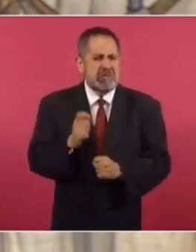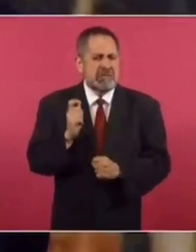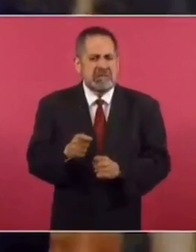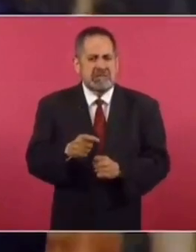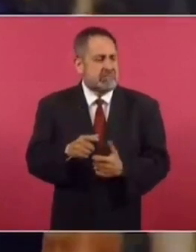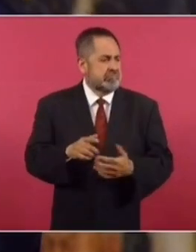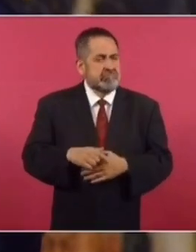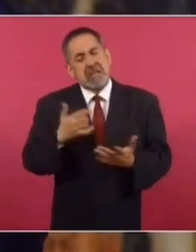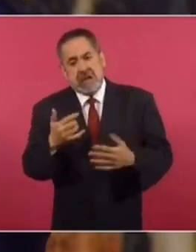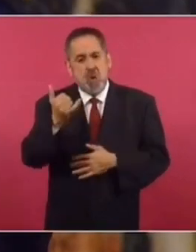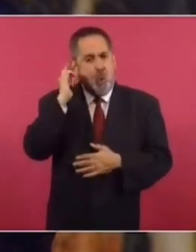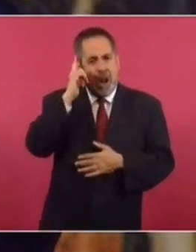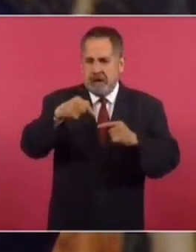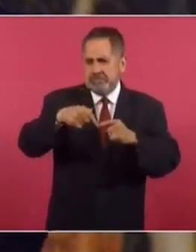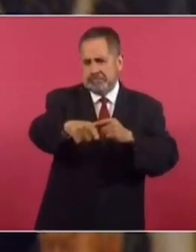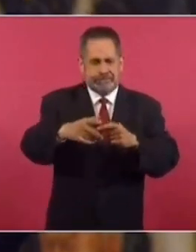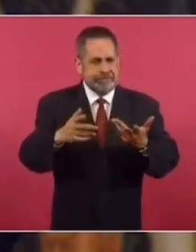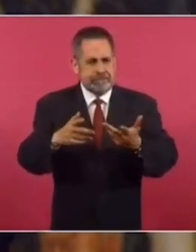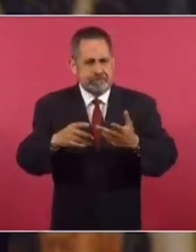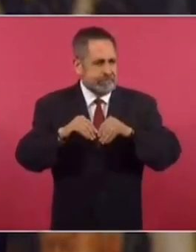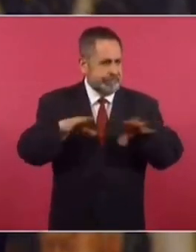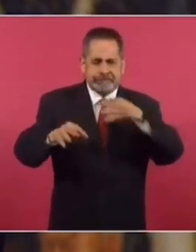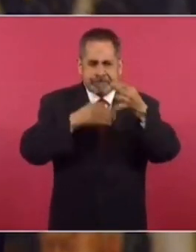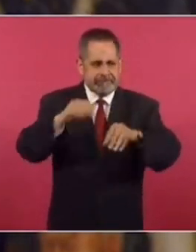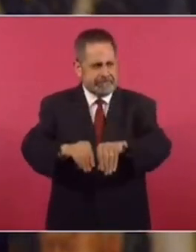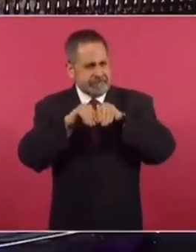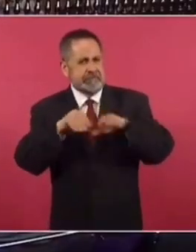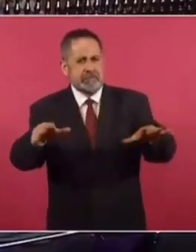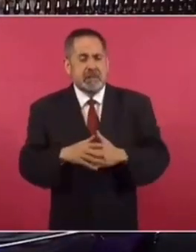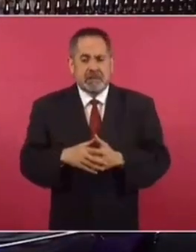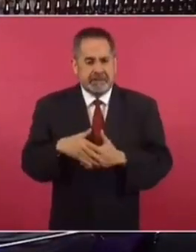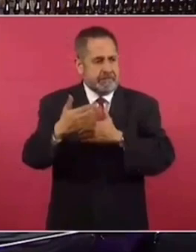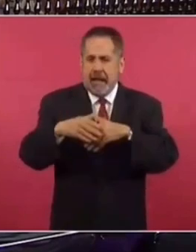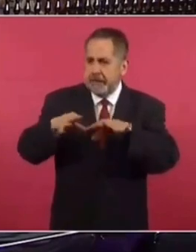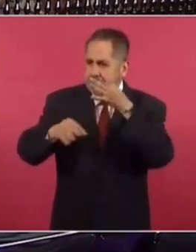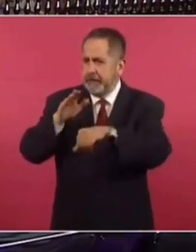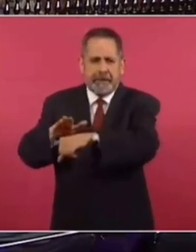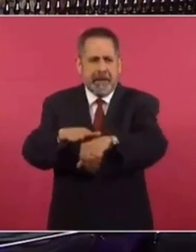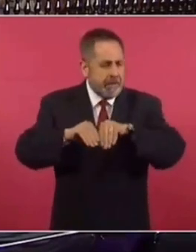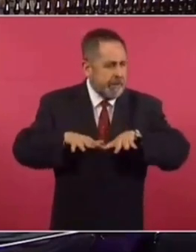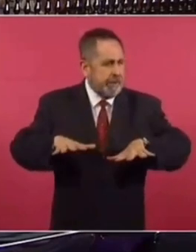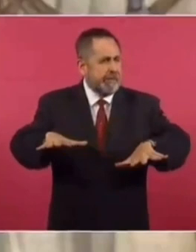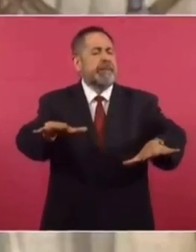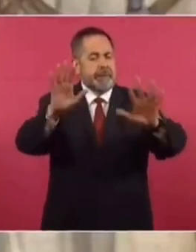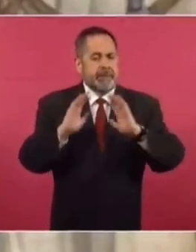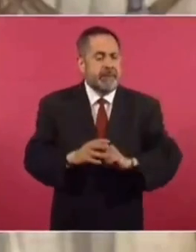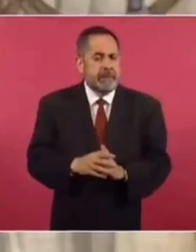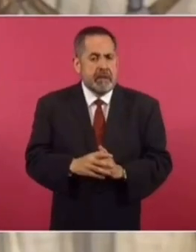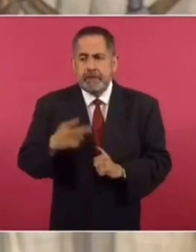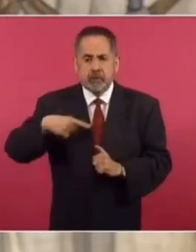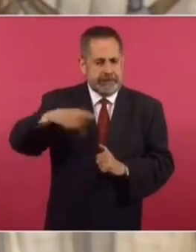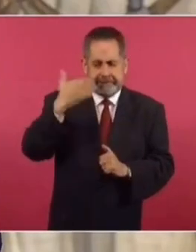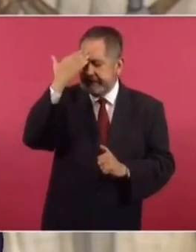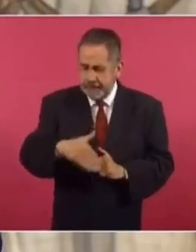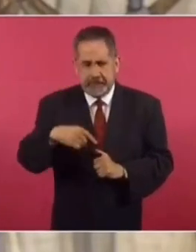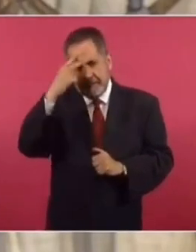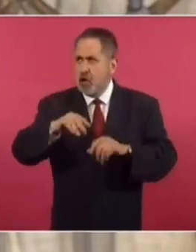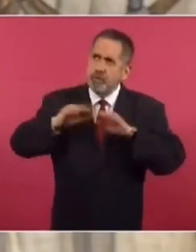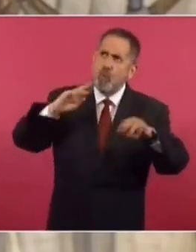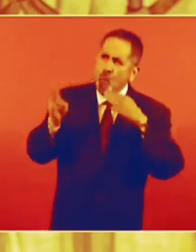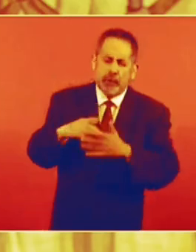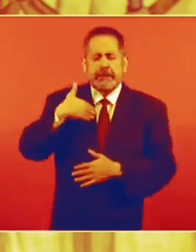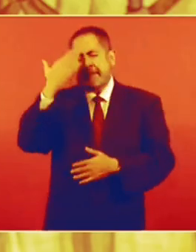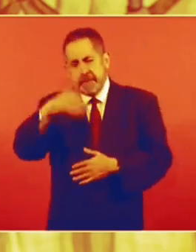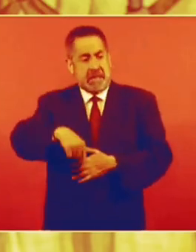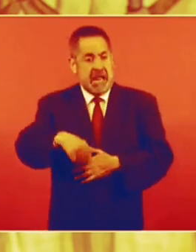y ojalá y esto se pueda compartir cada vez con el mayor número de personas en México y en el